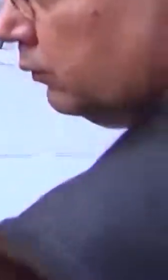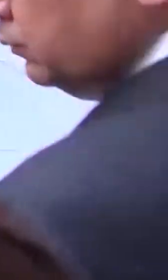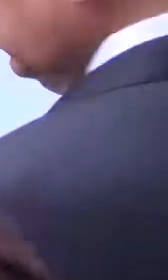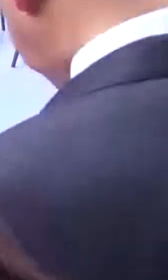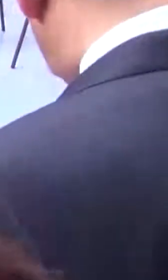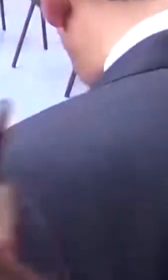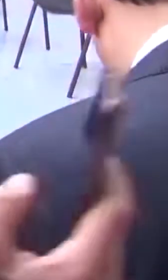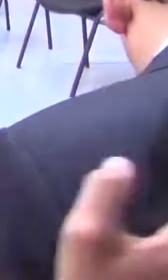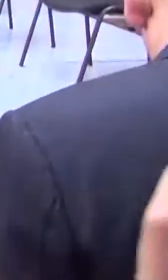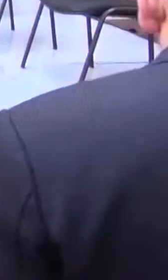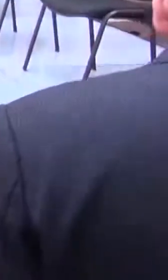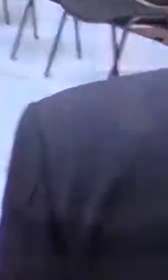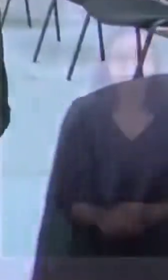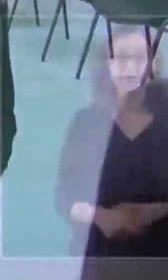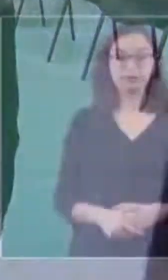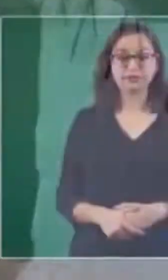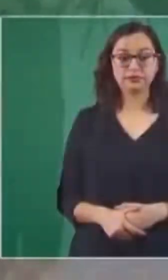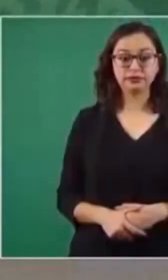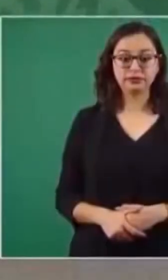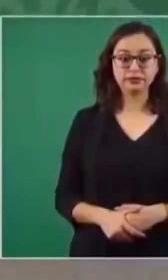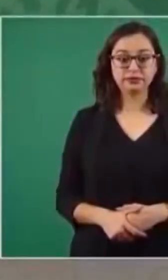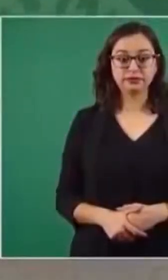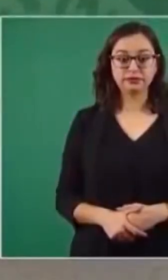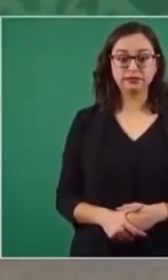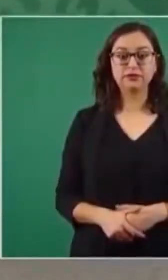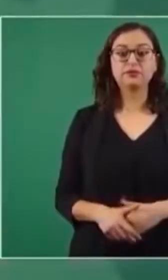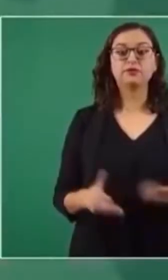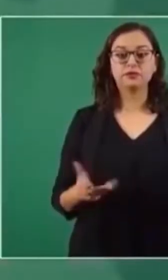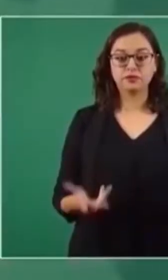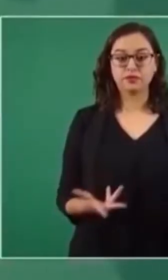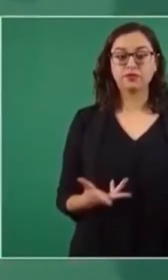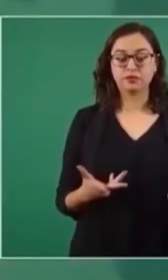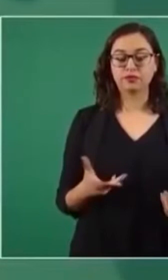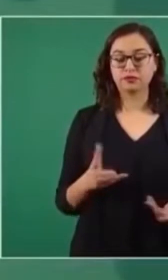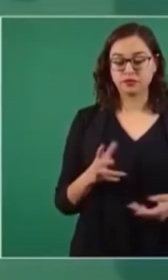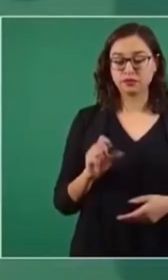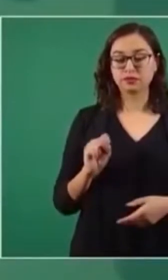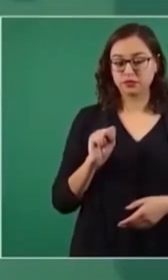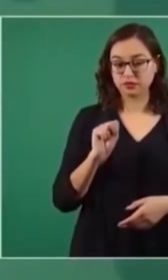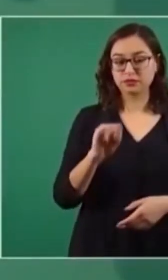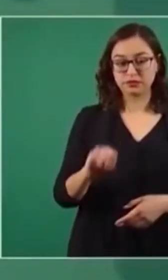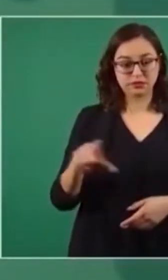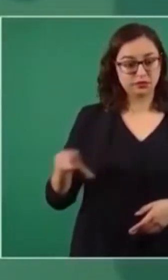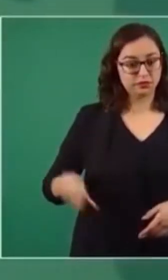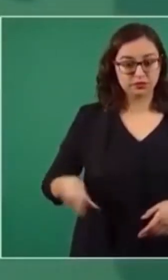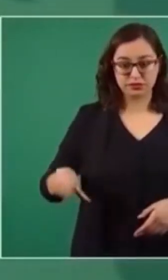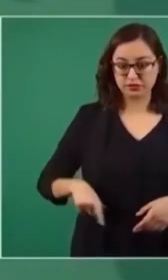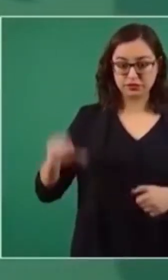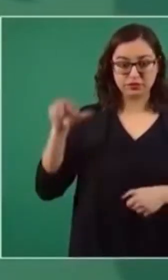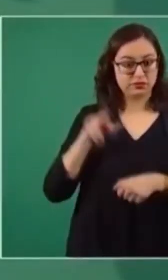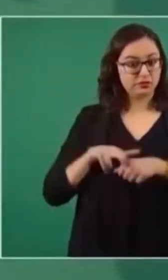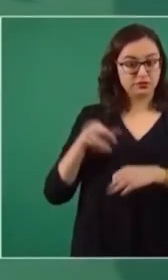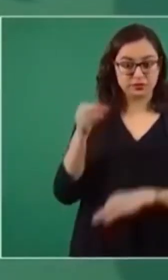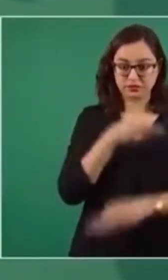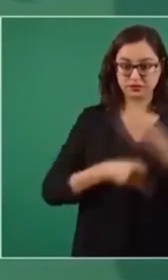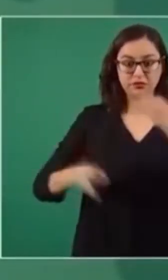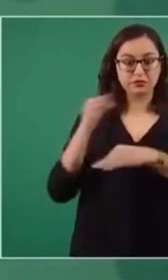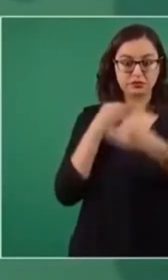una fecha exacta para dicha reunión. Voy a recibir a todos los gobernadores, poco a poco,